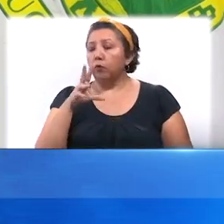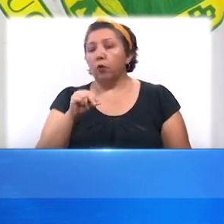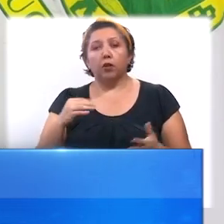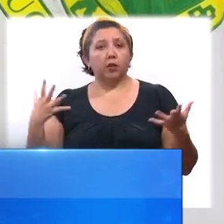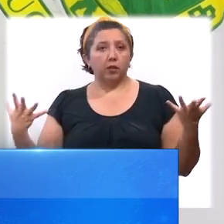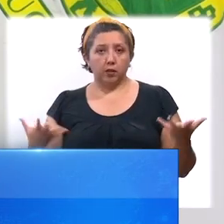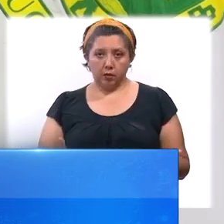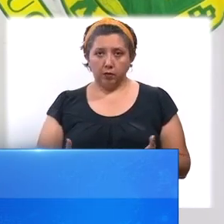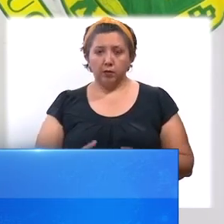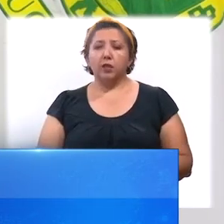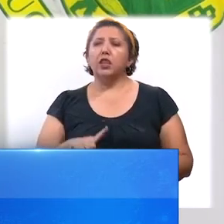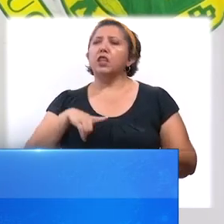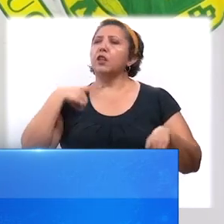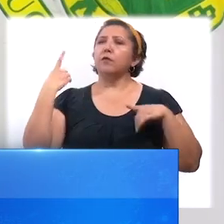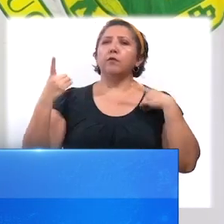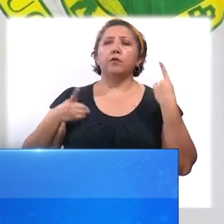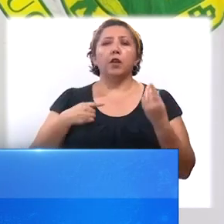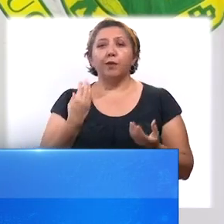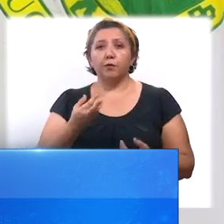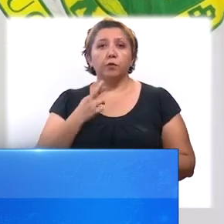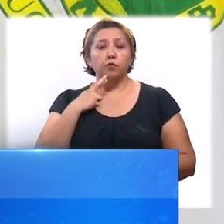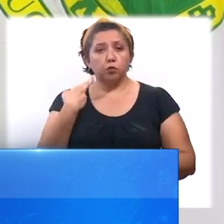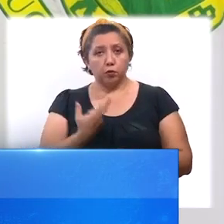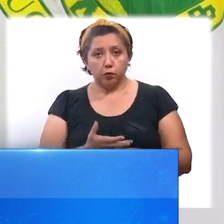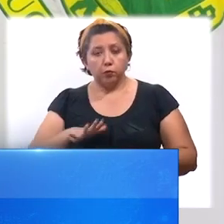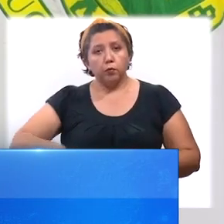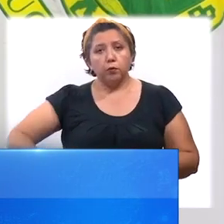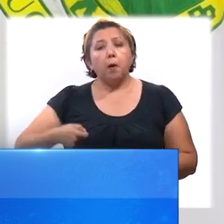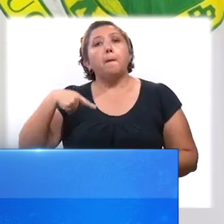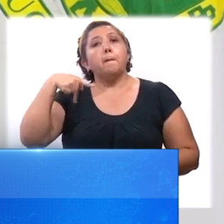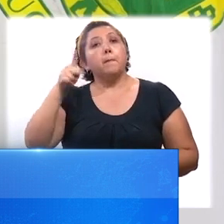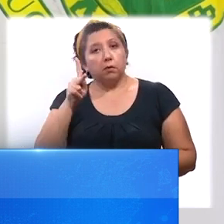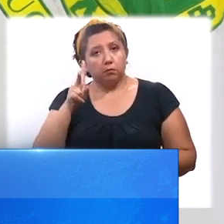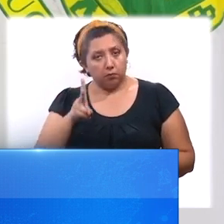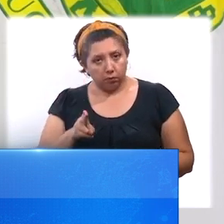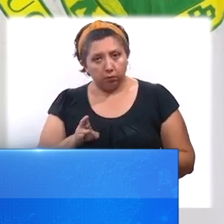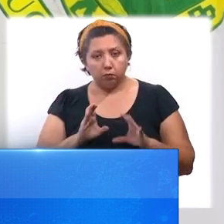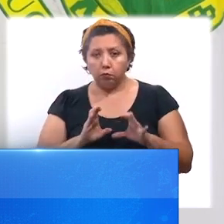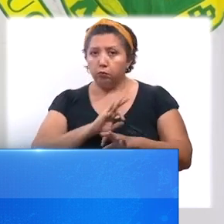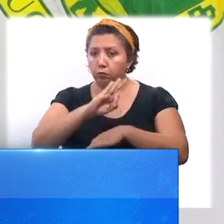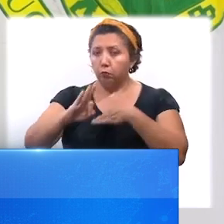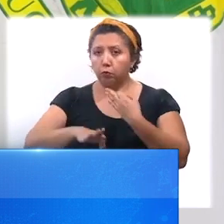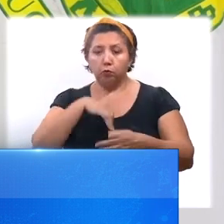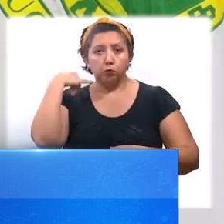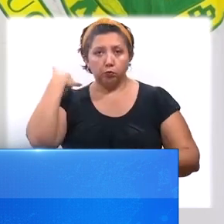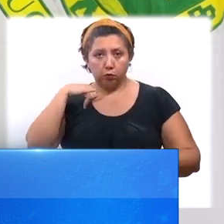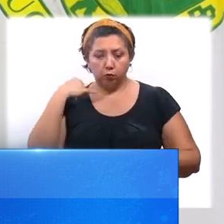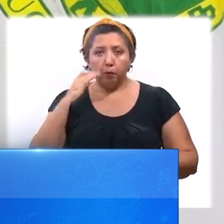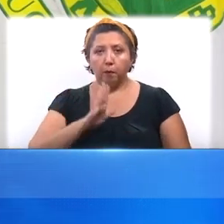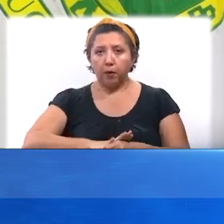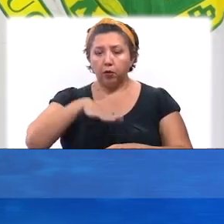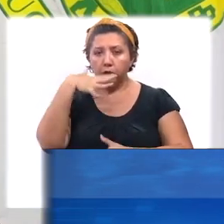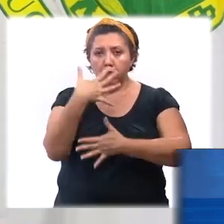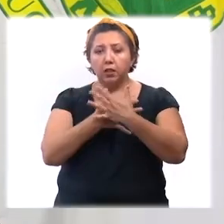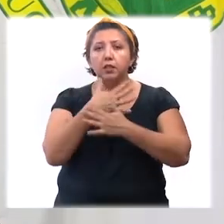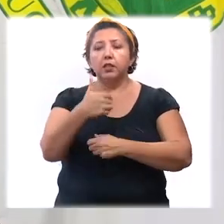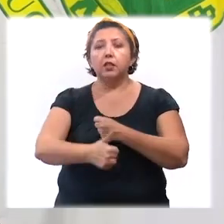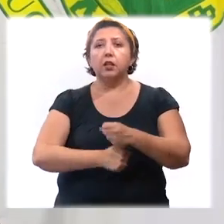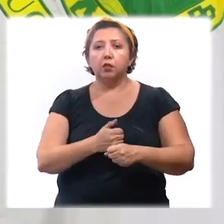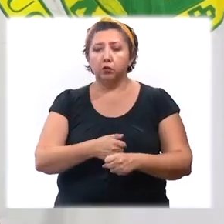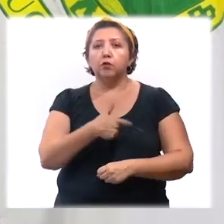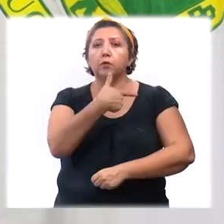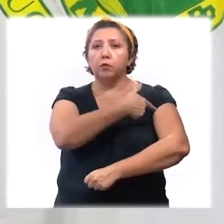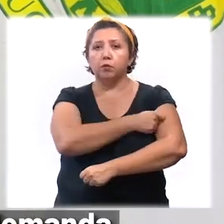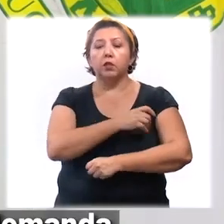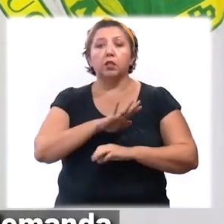no lo hayan hecho. Disfrutemos de los resultados de nuestro esfuerzo, pero incentivemos a que toda yucateca y yucateco mayor de 15 años